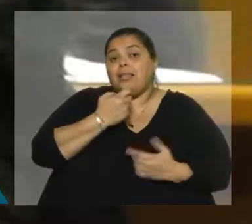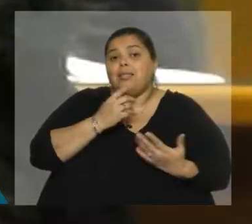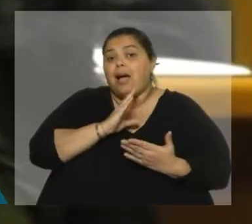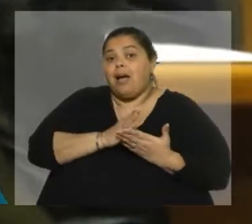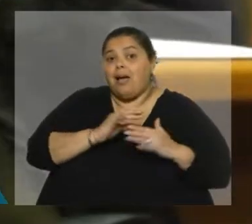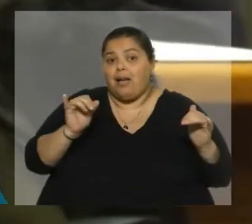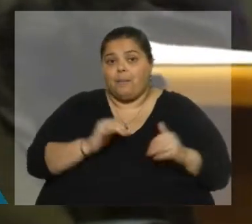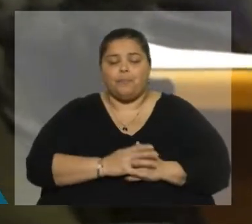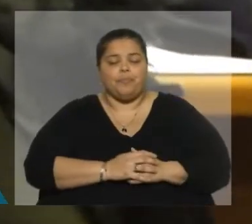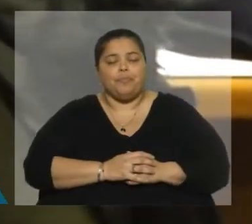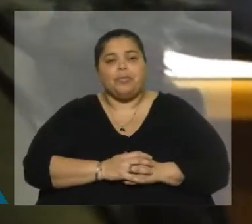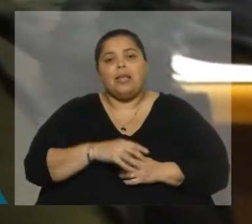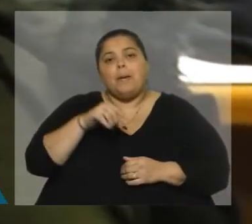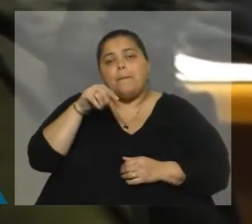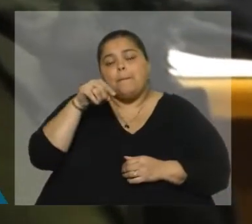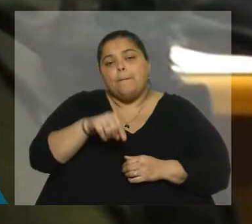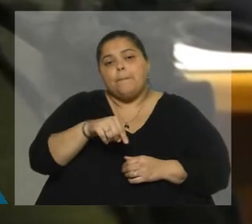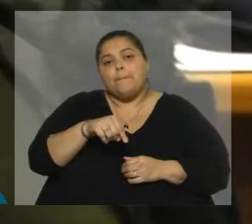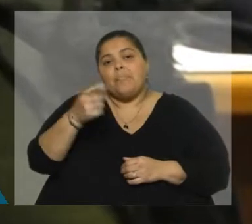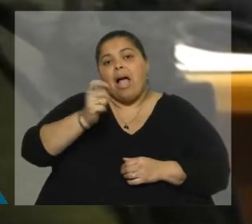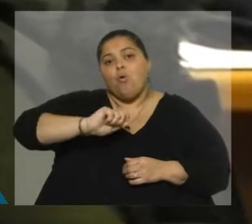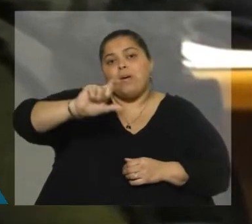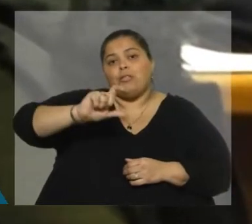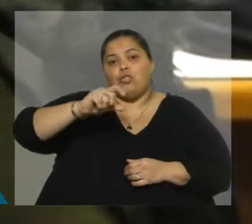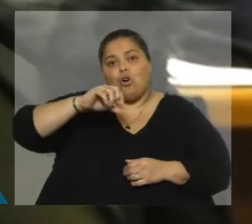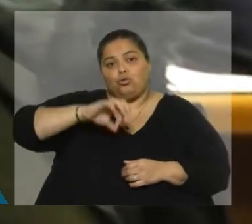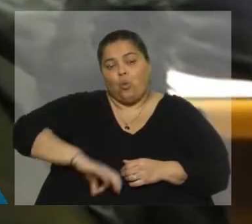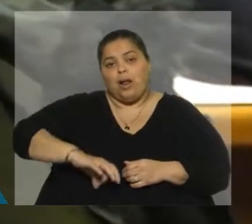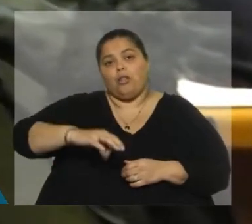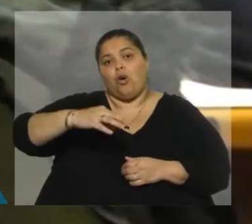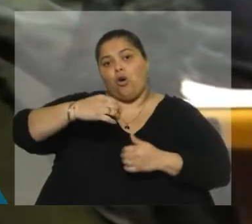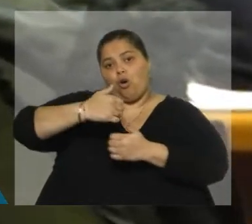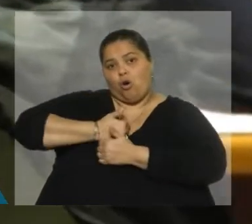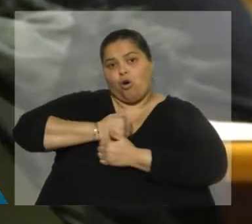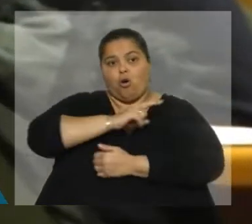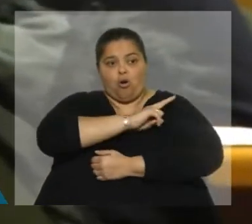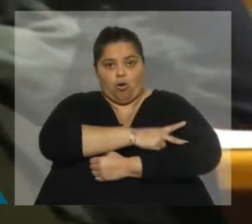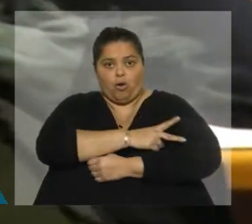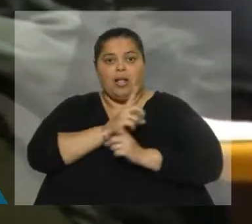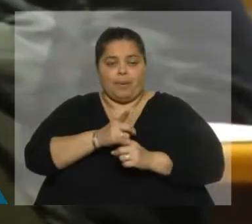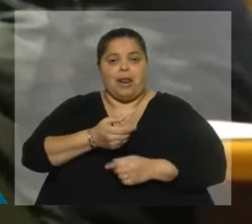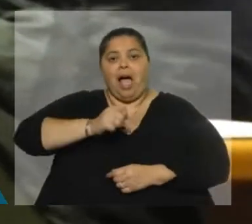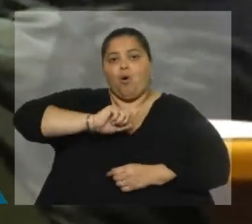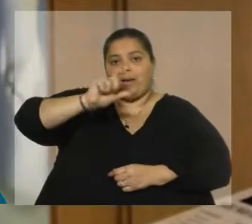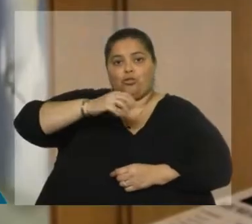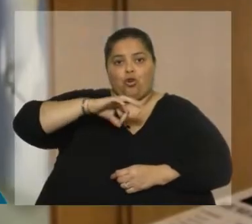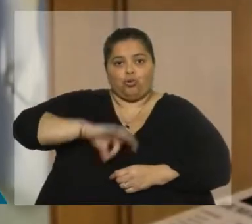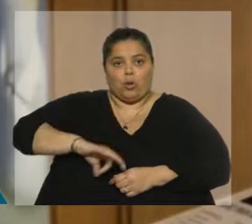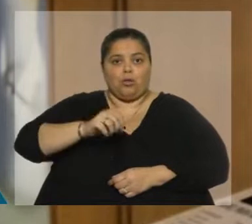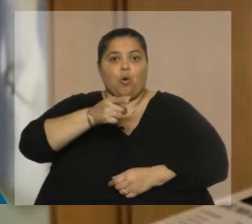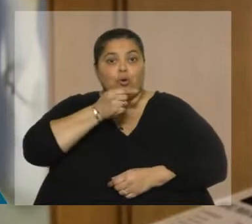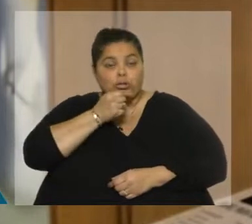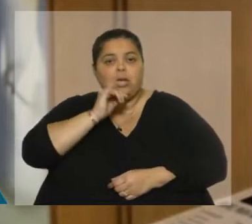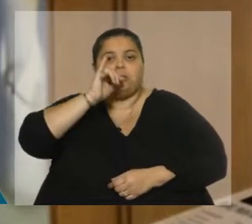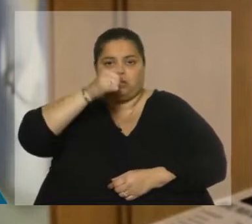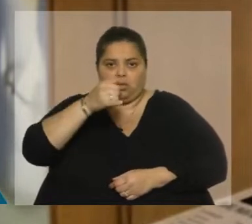¿Están de acuerdo con el incremento salarial a los policías y a los escalfones más bajos del Ministerio de Defensa? Sí, estamos absolutamente de acuerdo, el problema